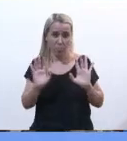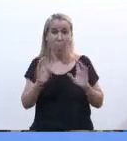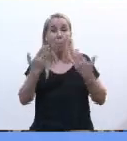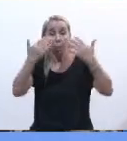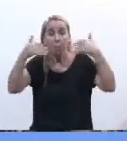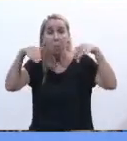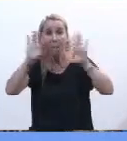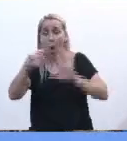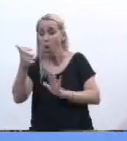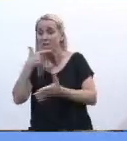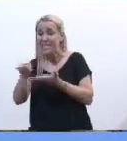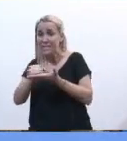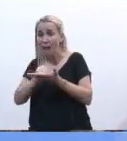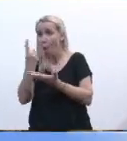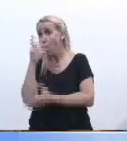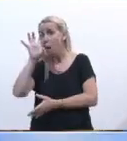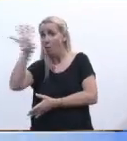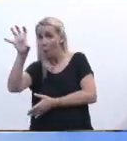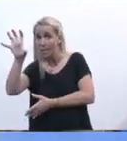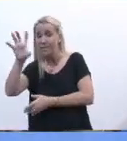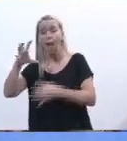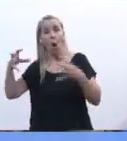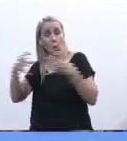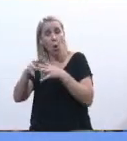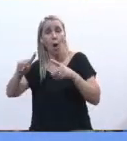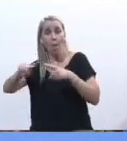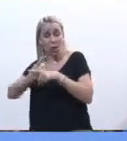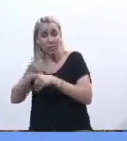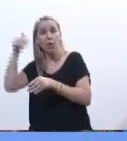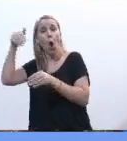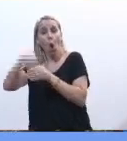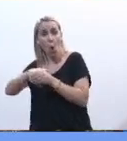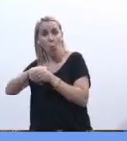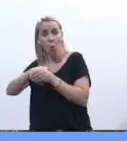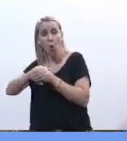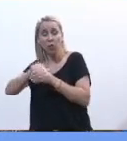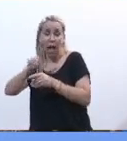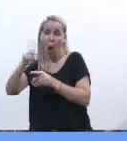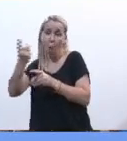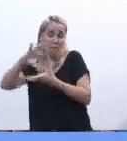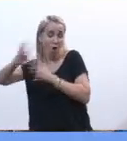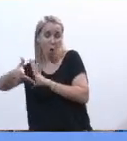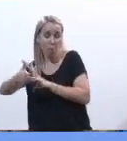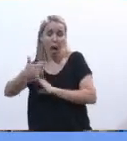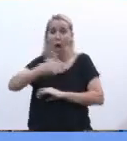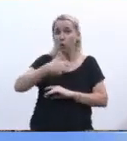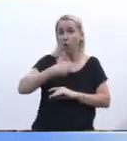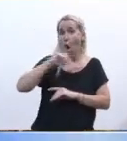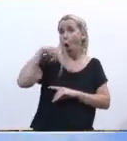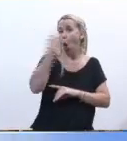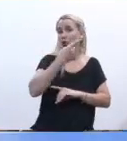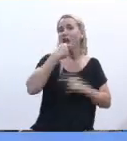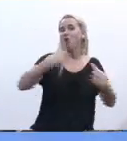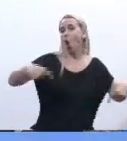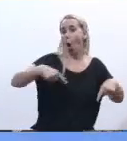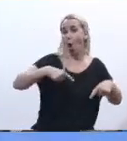un senador de una provincia y un partido político vota en un sentido, y yo de otro color político y